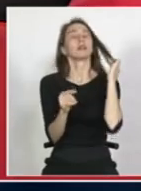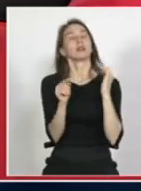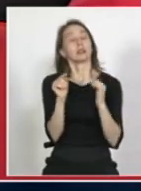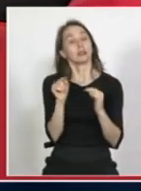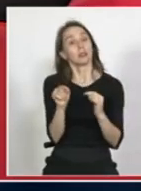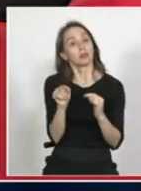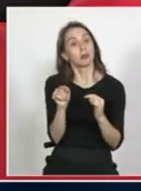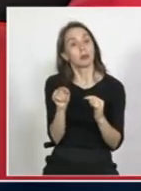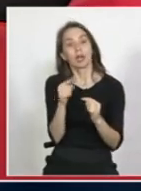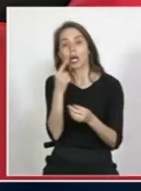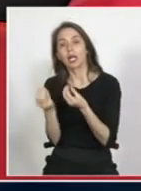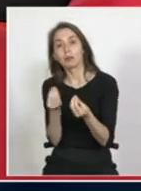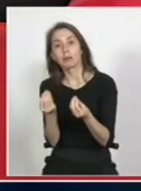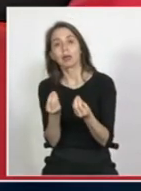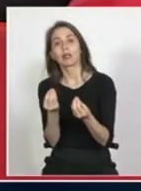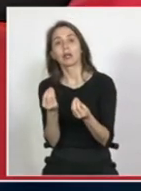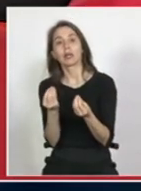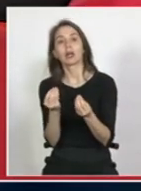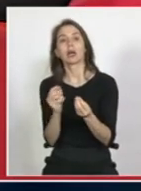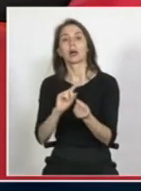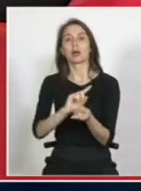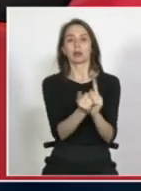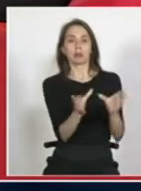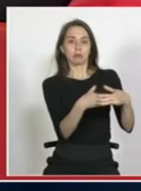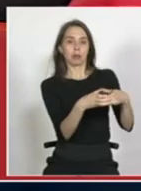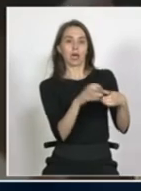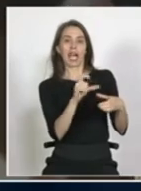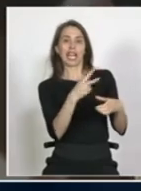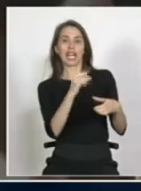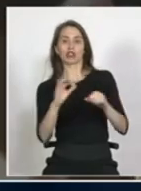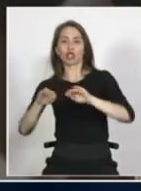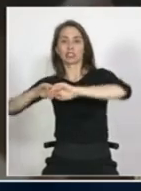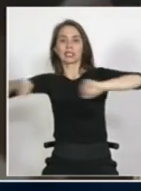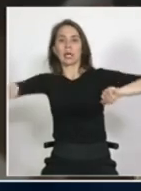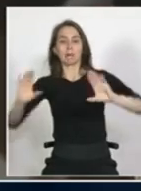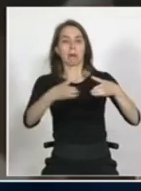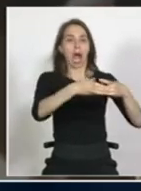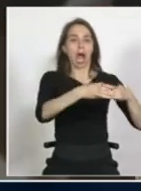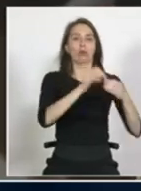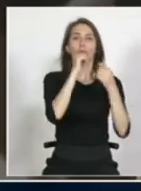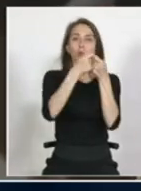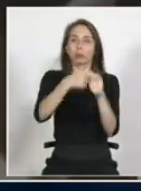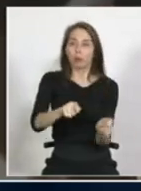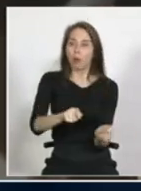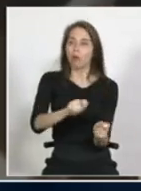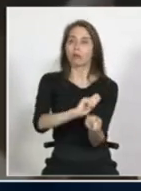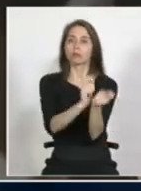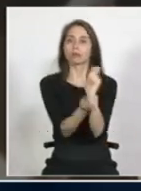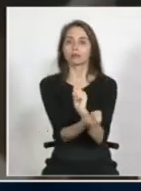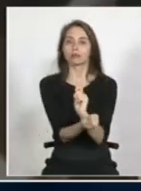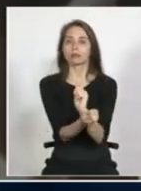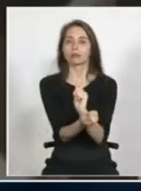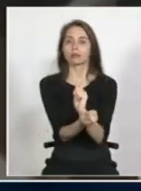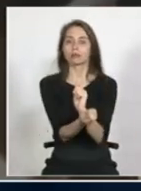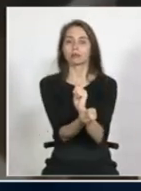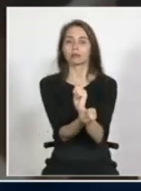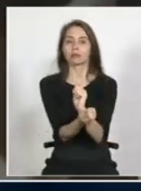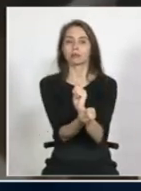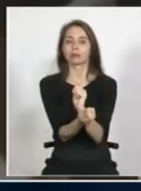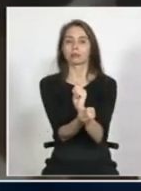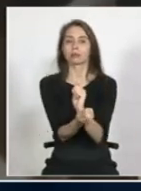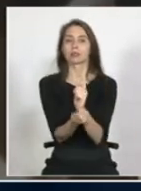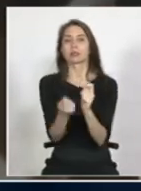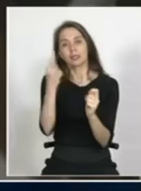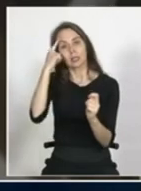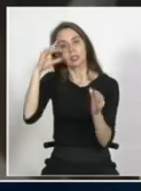se transforma en gueto y si se transforma en gueto se transforma en pobreza se transforma en pobreza se transforma muchas veces asociado a lo que se intenta